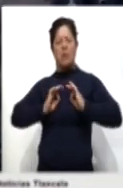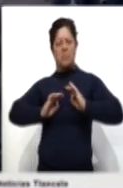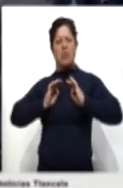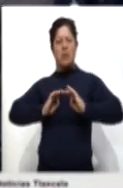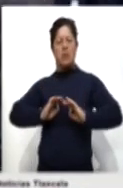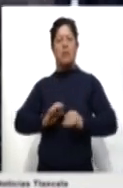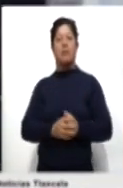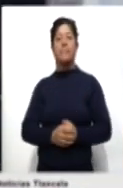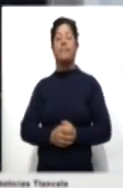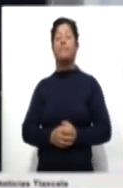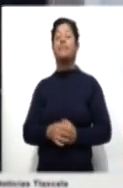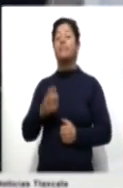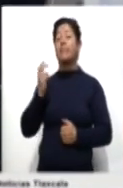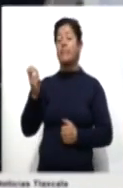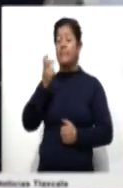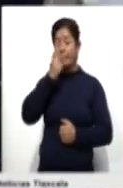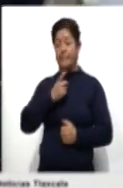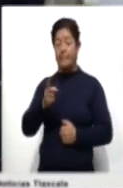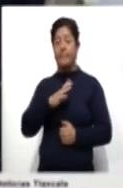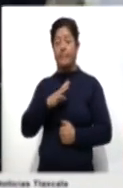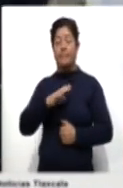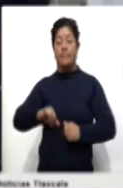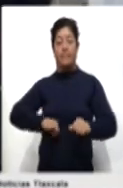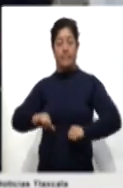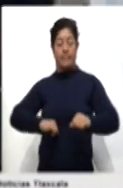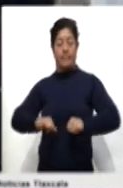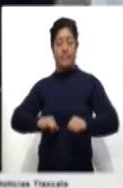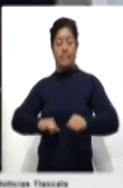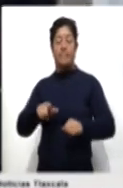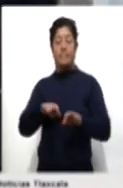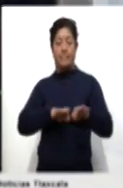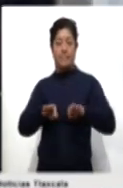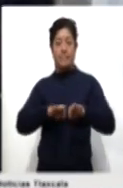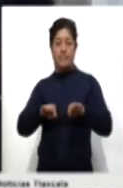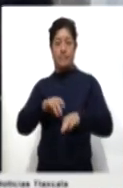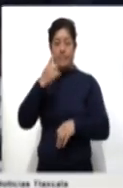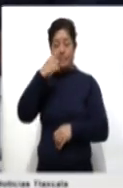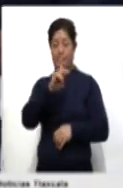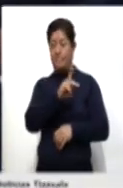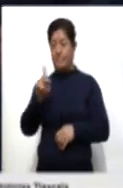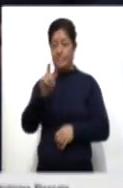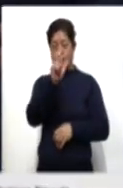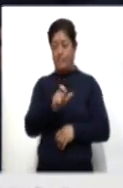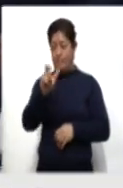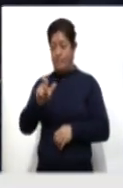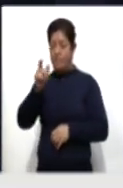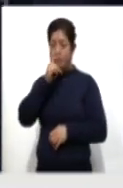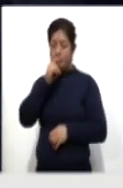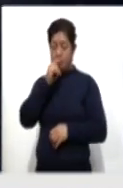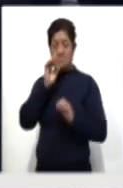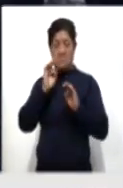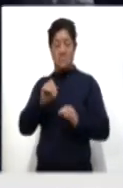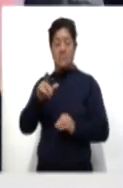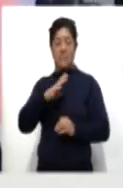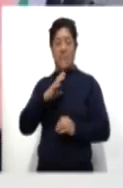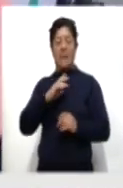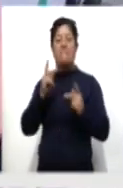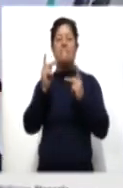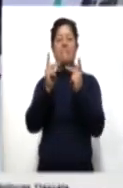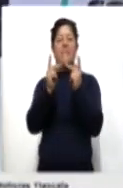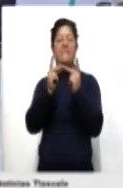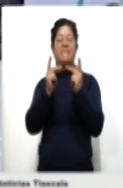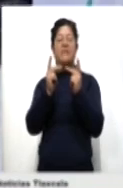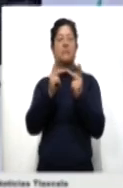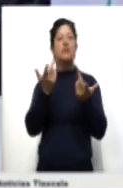Mena también subrayó las acciones que se han realizado para dignificar la labor policial a través de la mejora de sus percepciones,